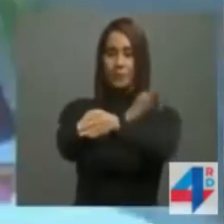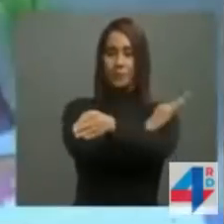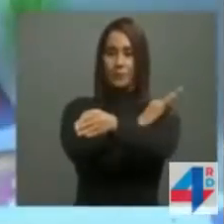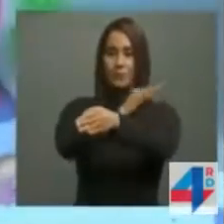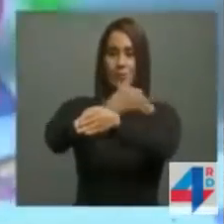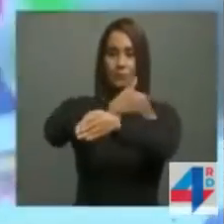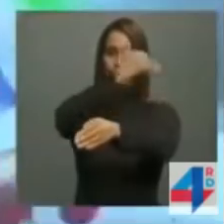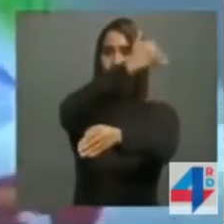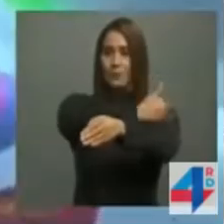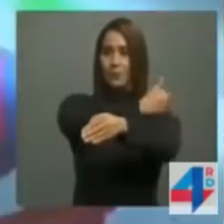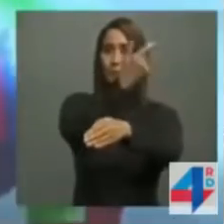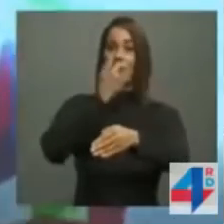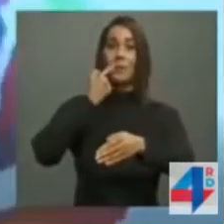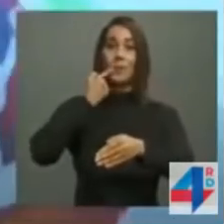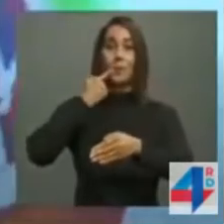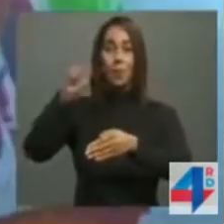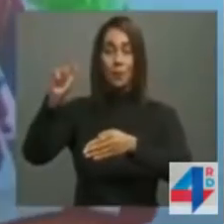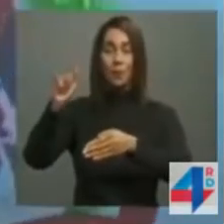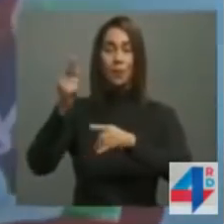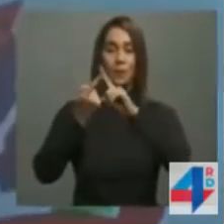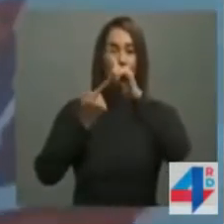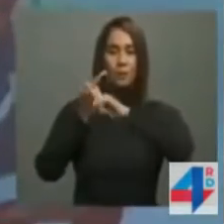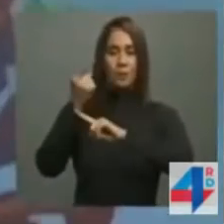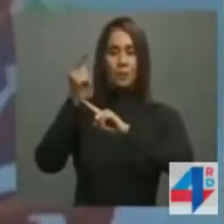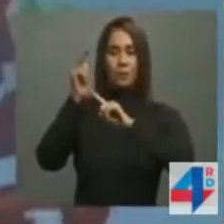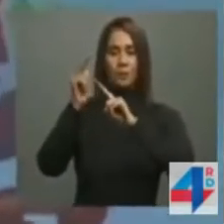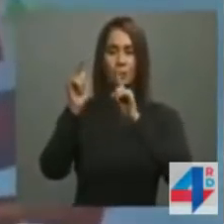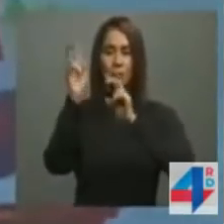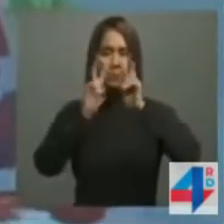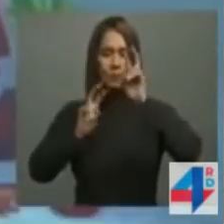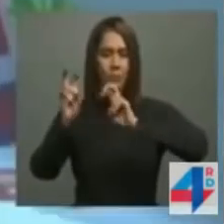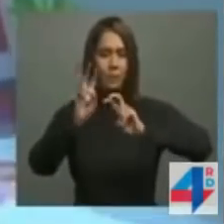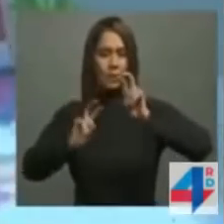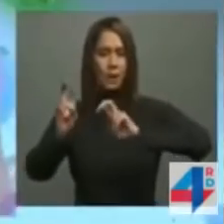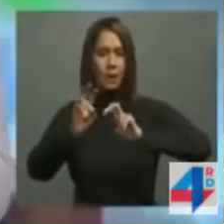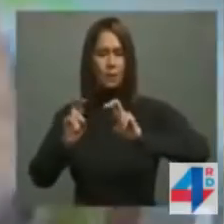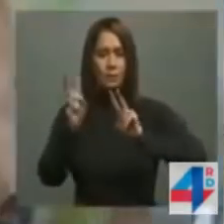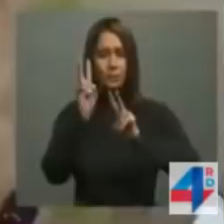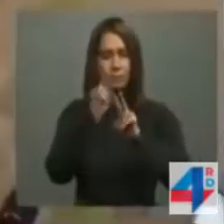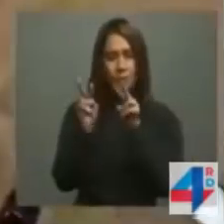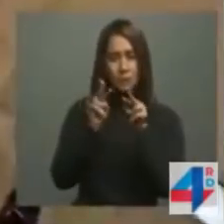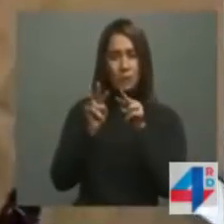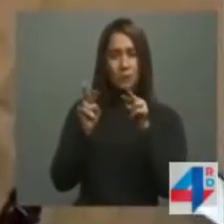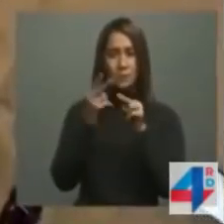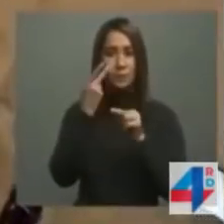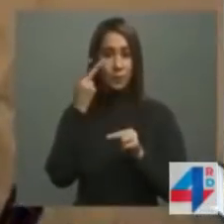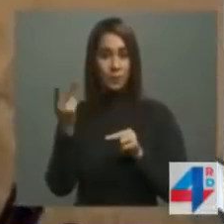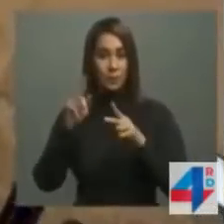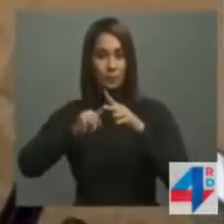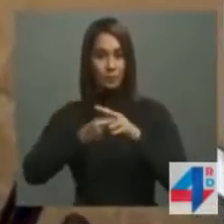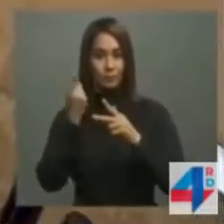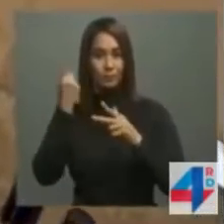que habíamos anunciado después de meses de estudios técnicos y de las correspondientes licitaciones.